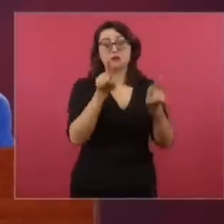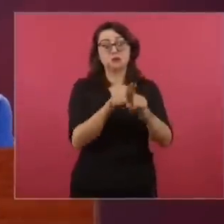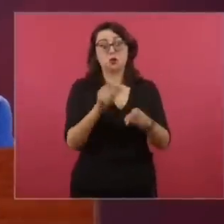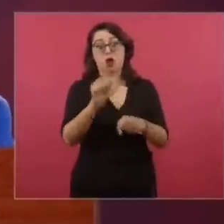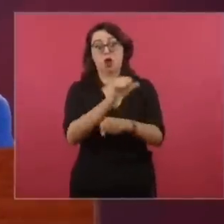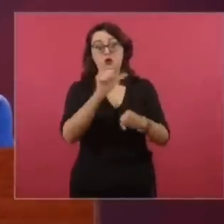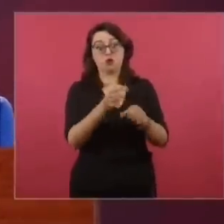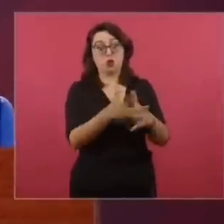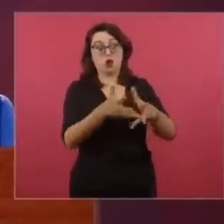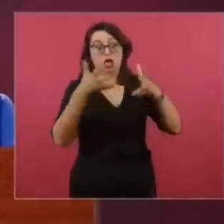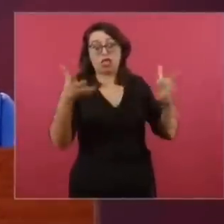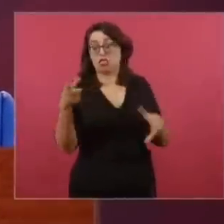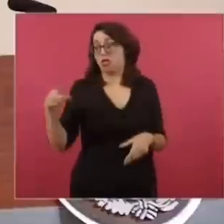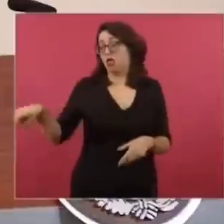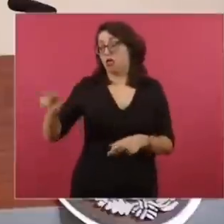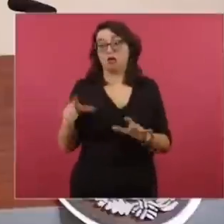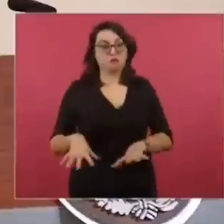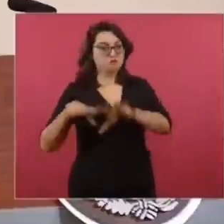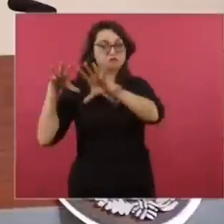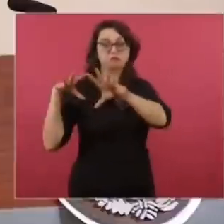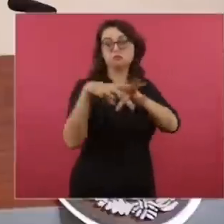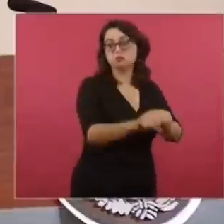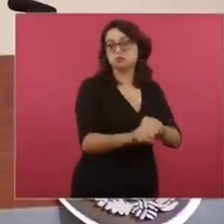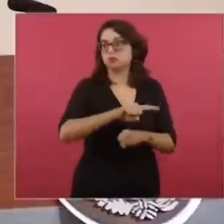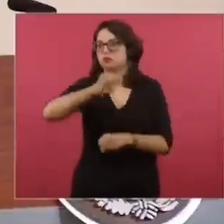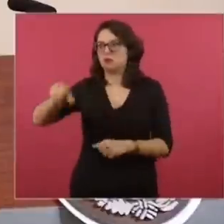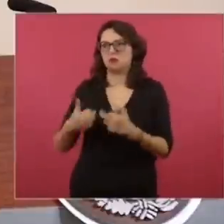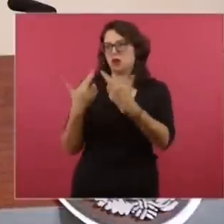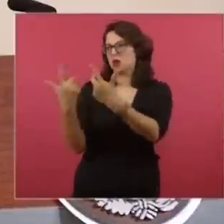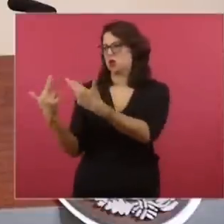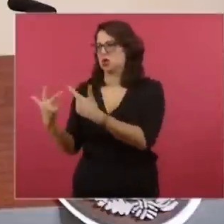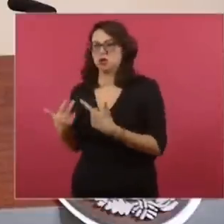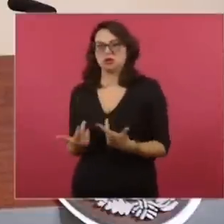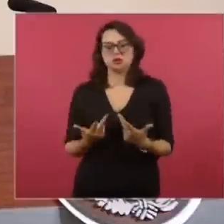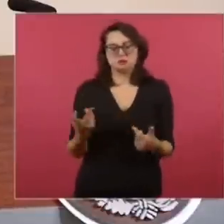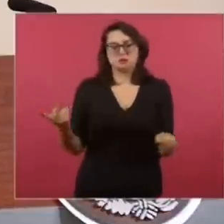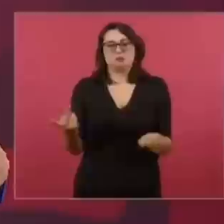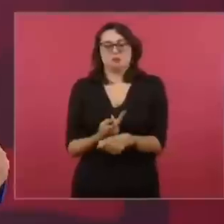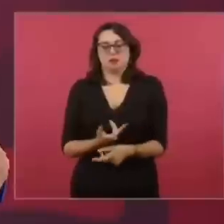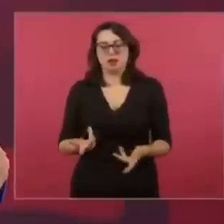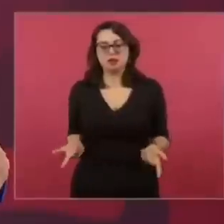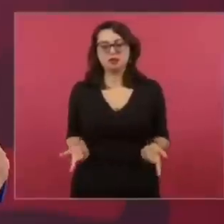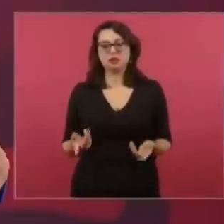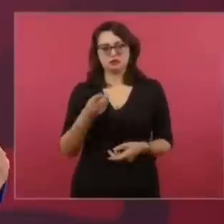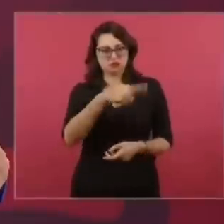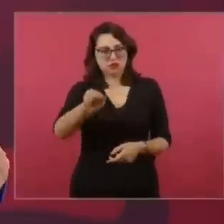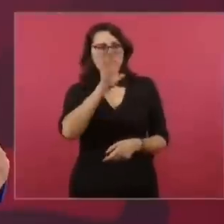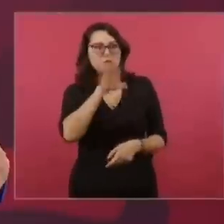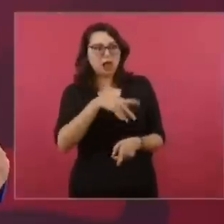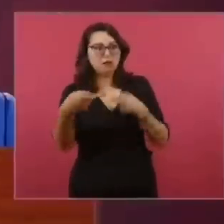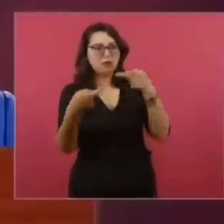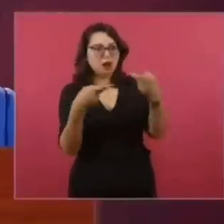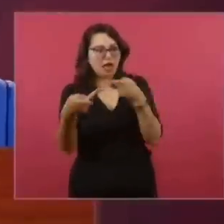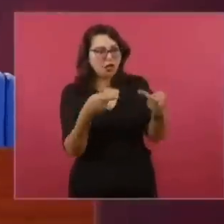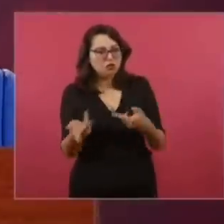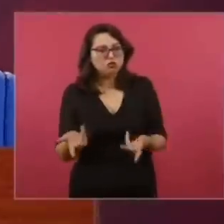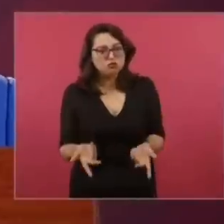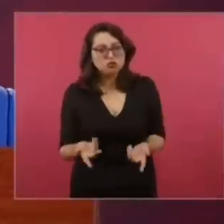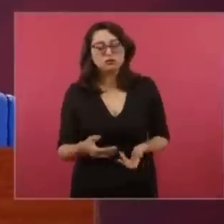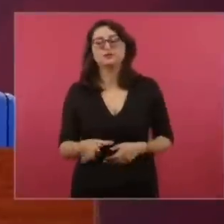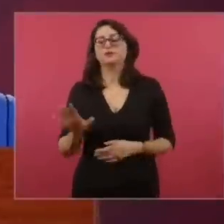directriz de nuestro gobierno no es atacar a una manifestación de personas. Eso no lo vamos a hacer. No